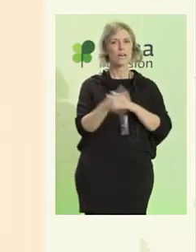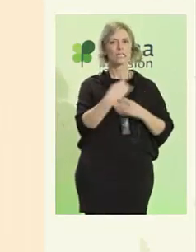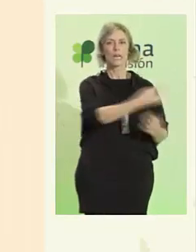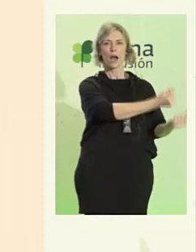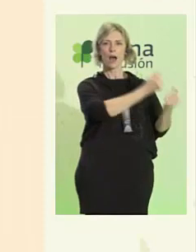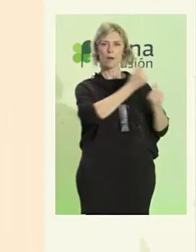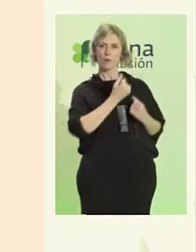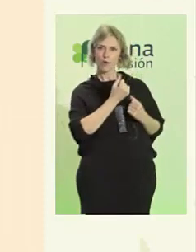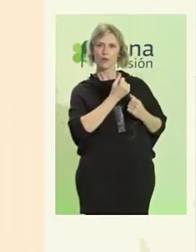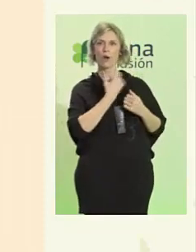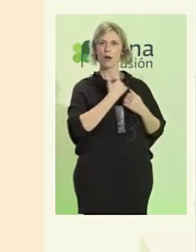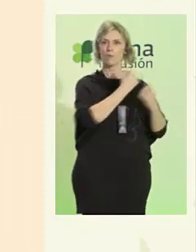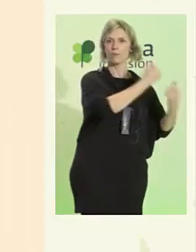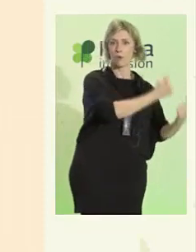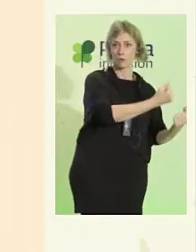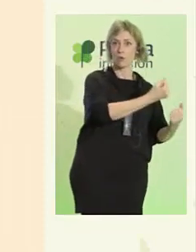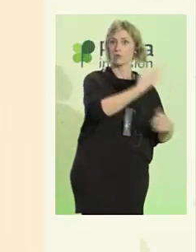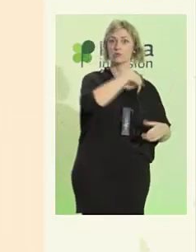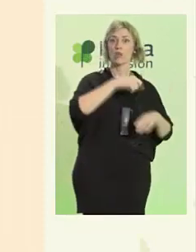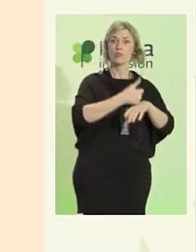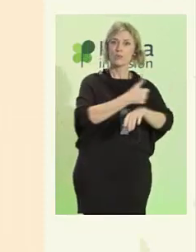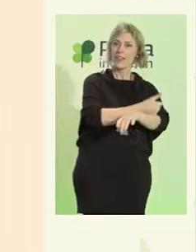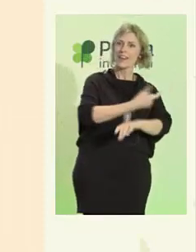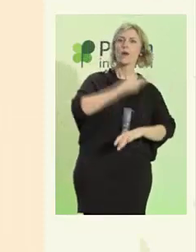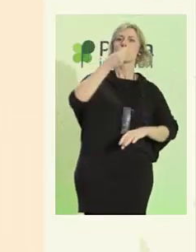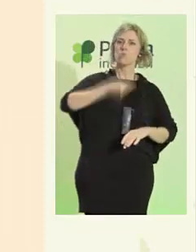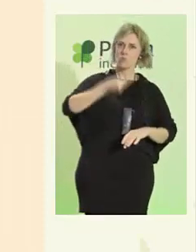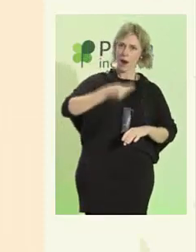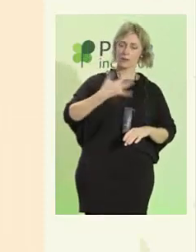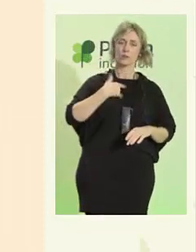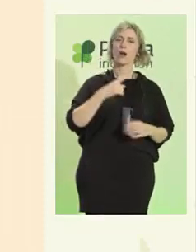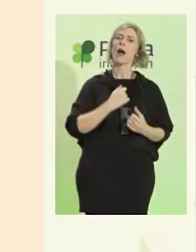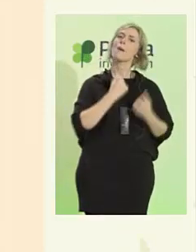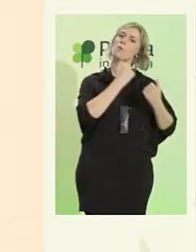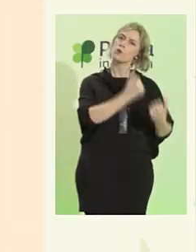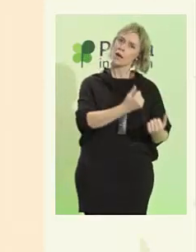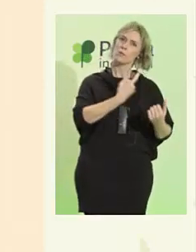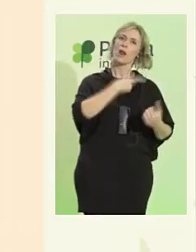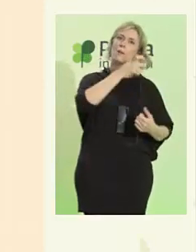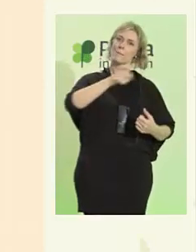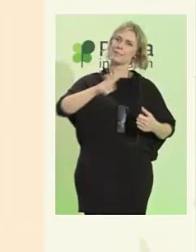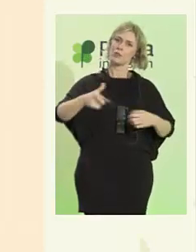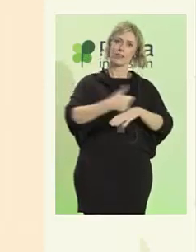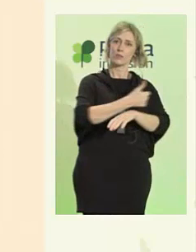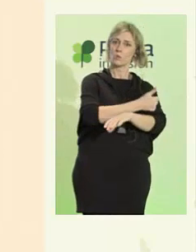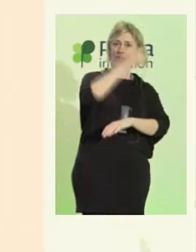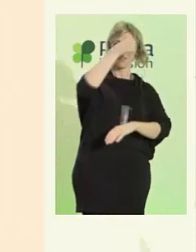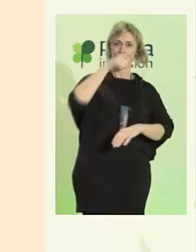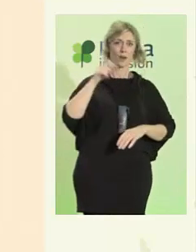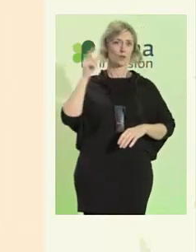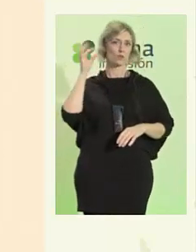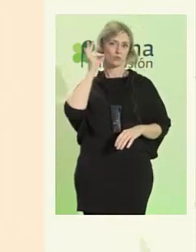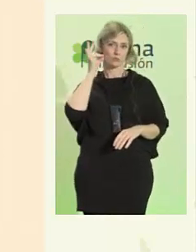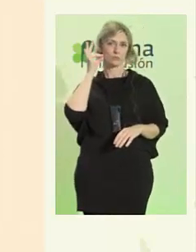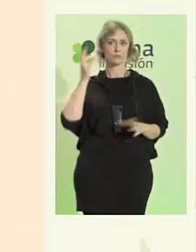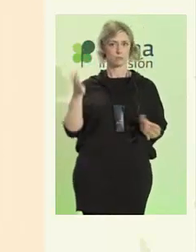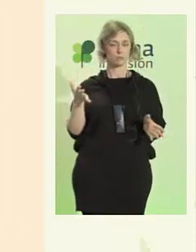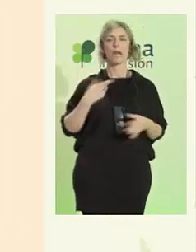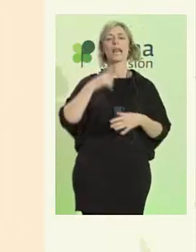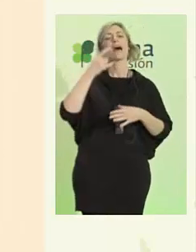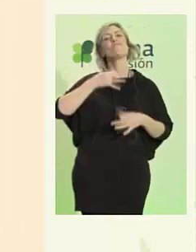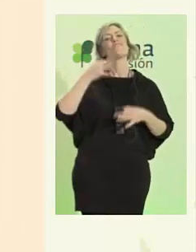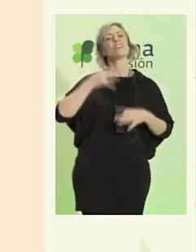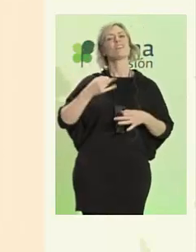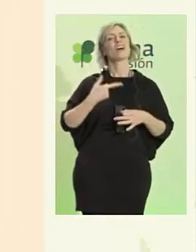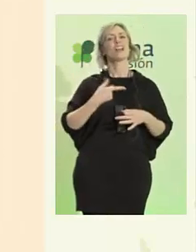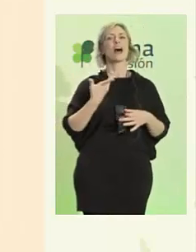buena ciudadanía y estaremos apoyando a los ciudadanos y las ciudadanas. La verdadera ciudadanía no tiene nada que ver